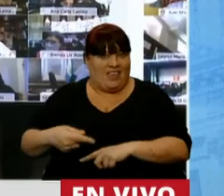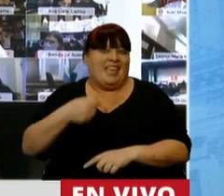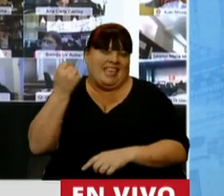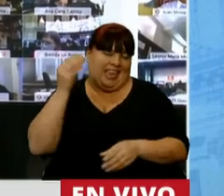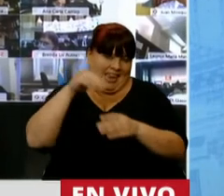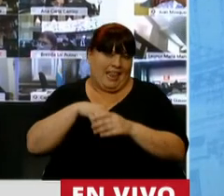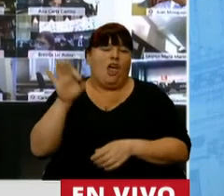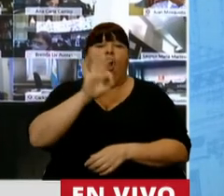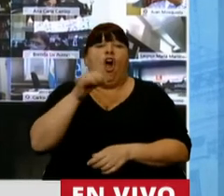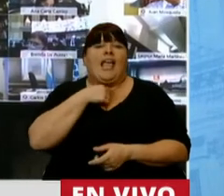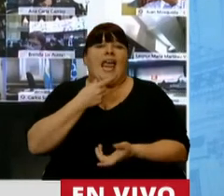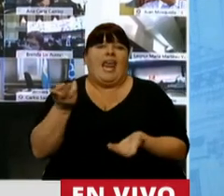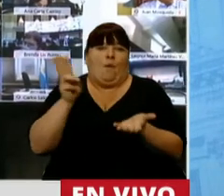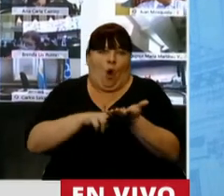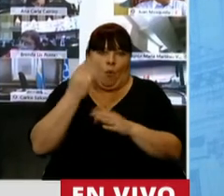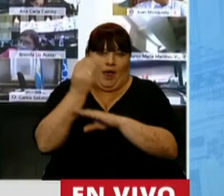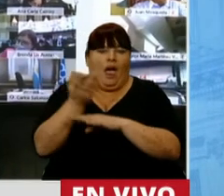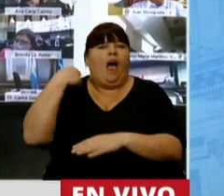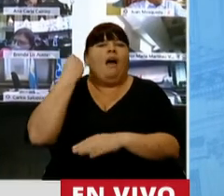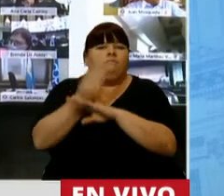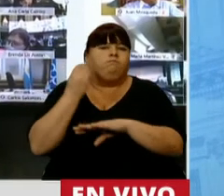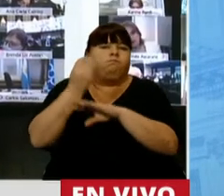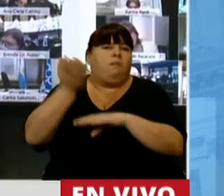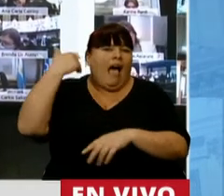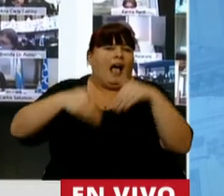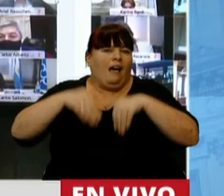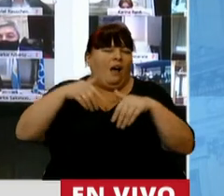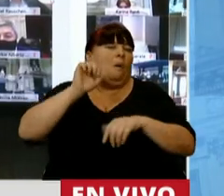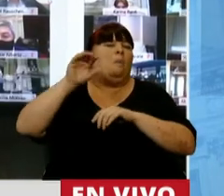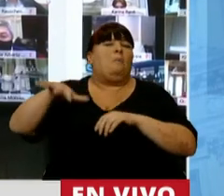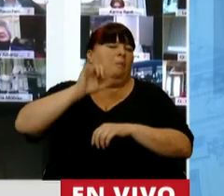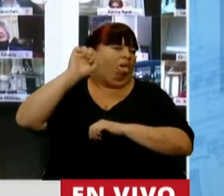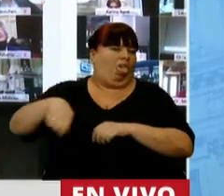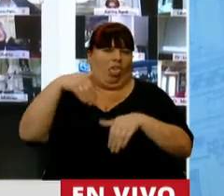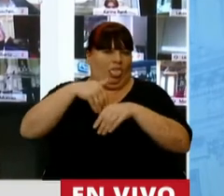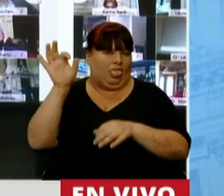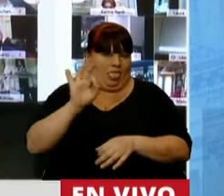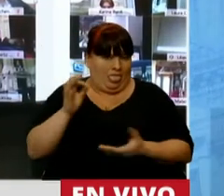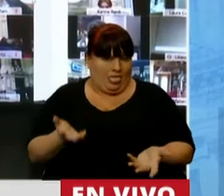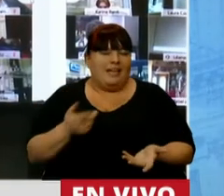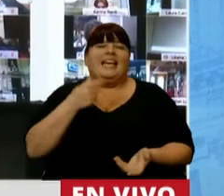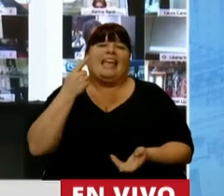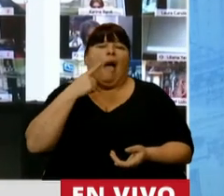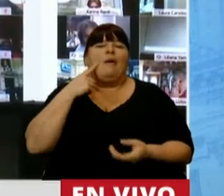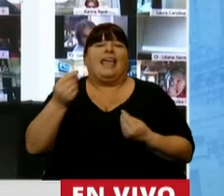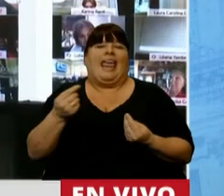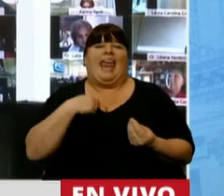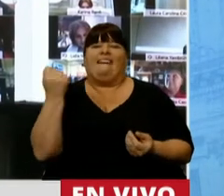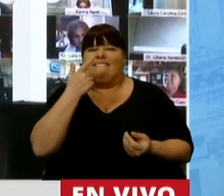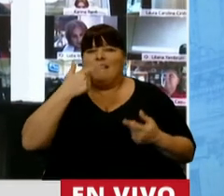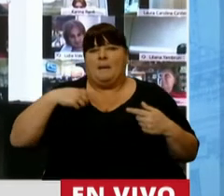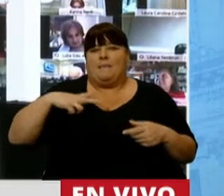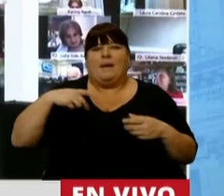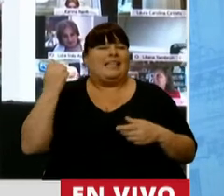o con ganas de ser electos, porque muchos de ellos se han presentado en varias elecciones y el pueblo les ha dado la espalda, por lo que buscan satisfacer sus ambiciones